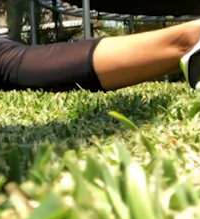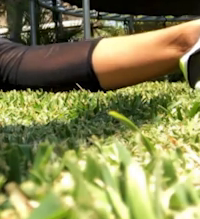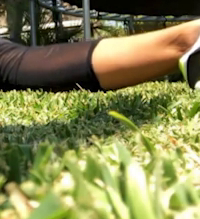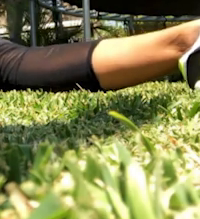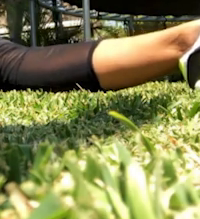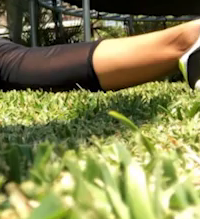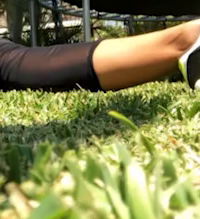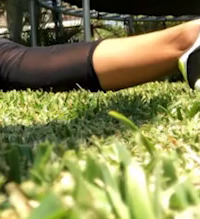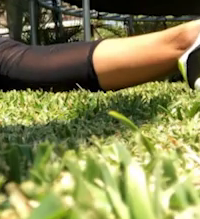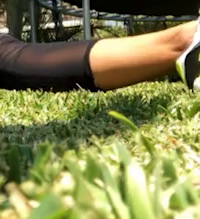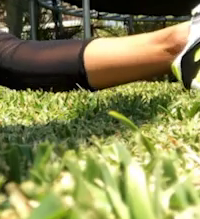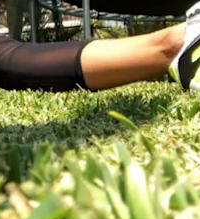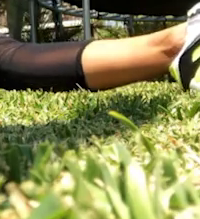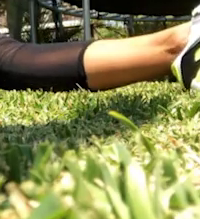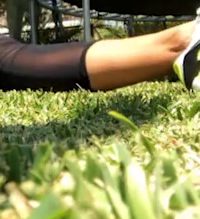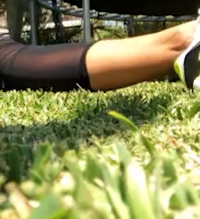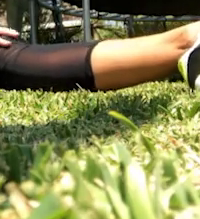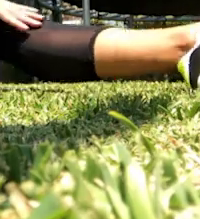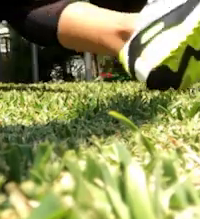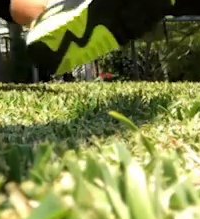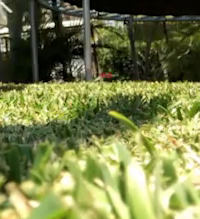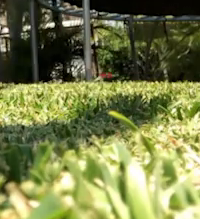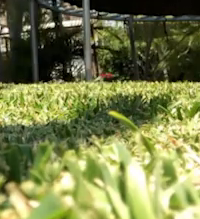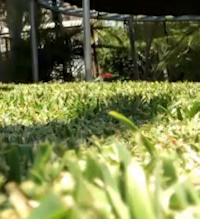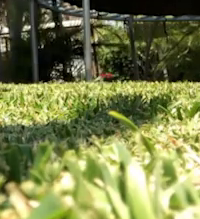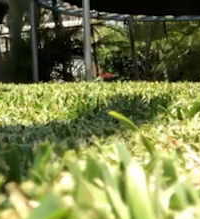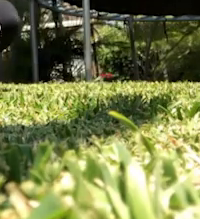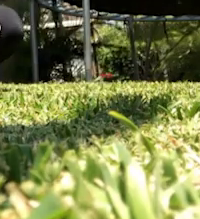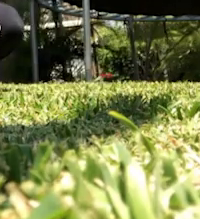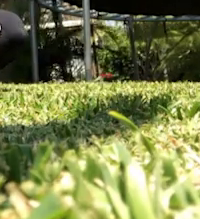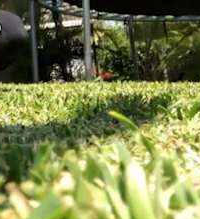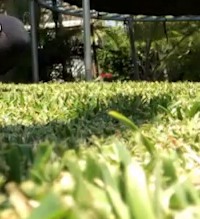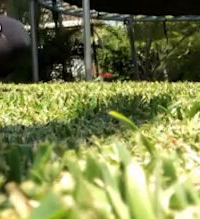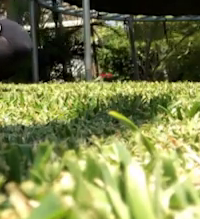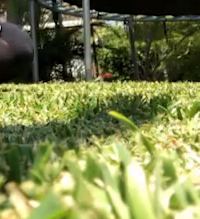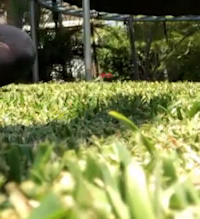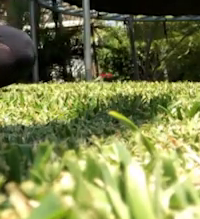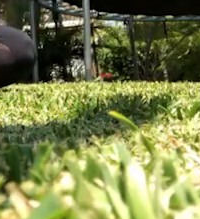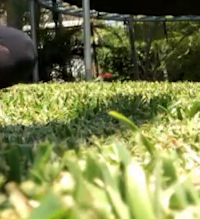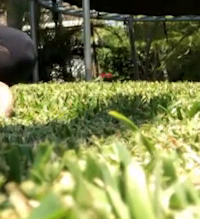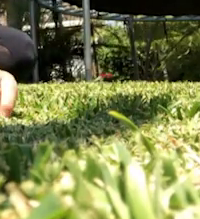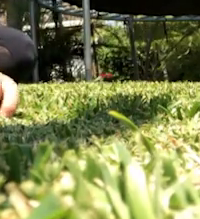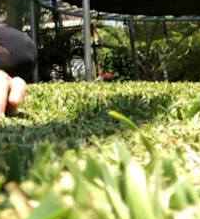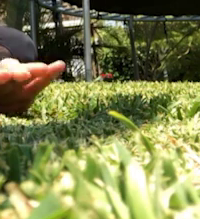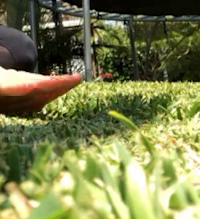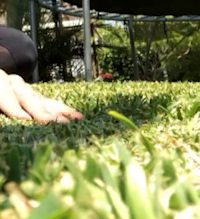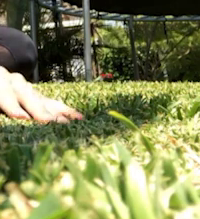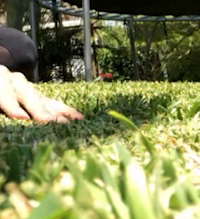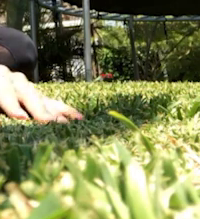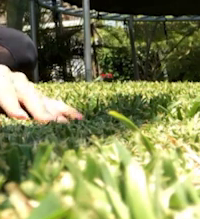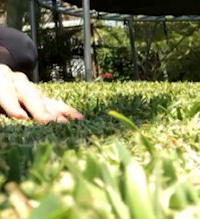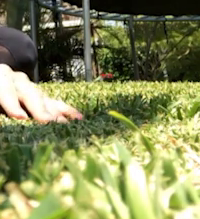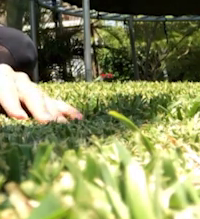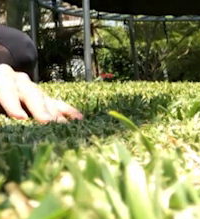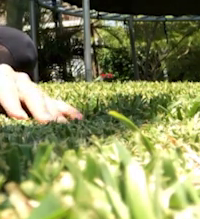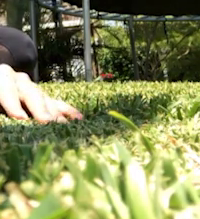Igual, unos segundos. Vamos con la otra pierna. Hacia adelante.